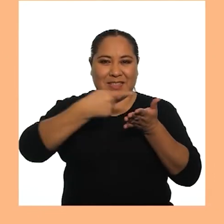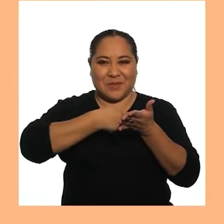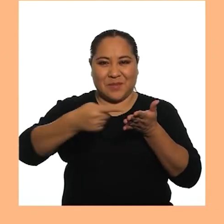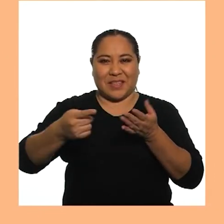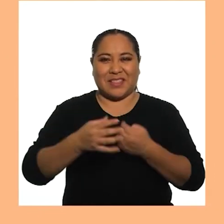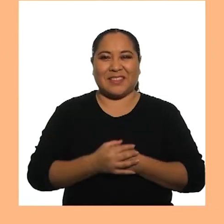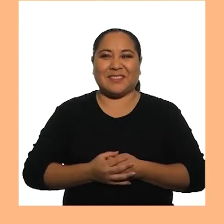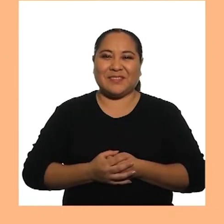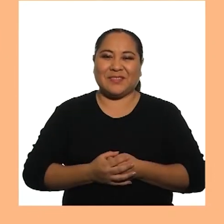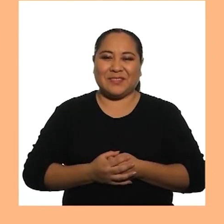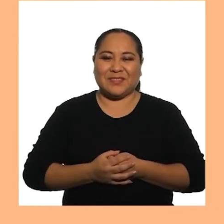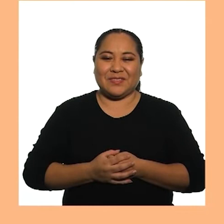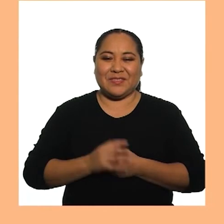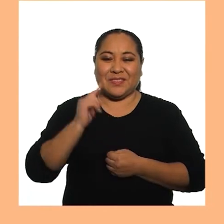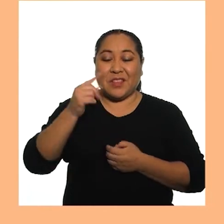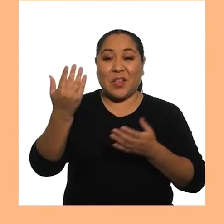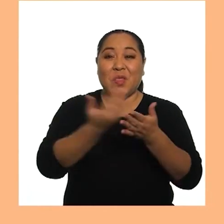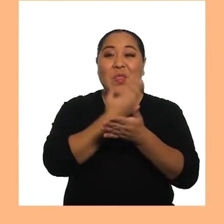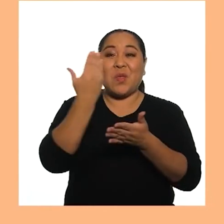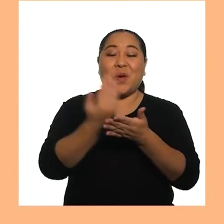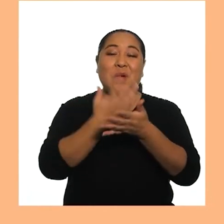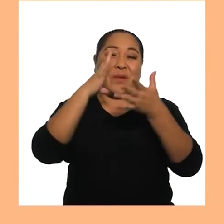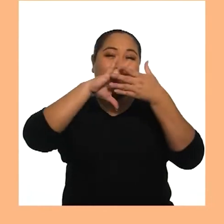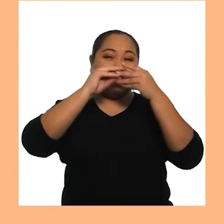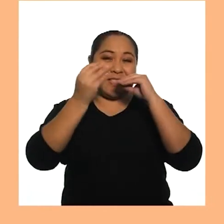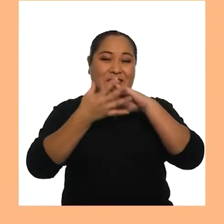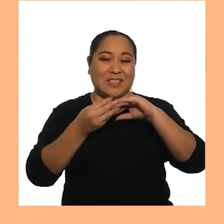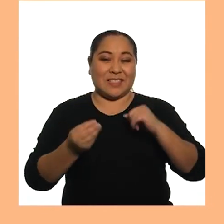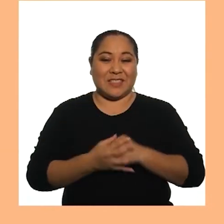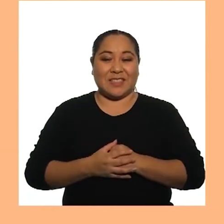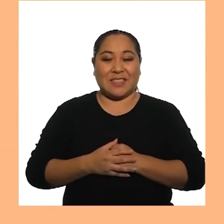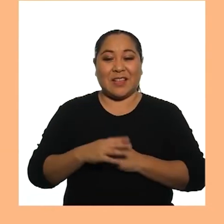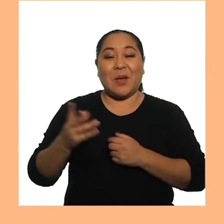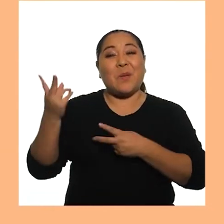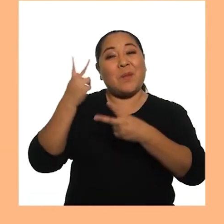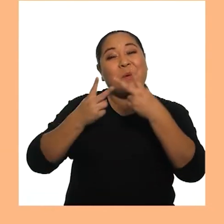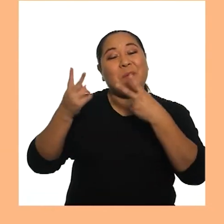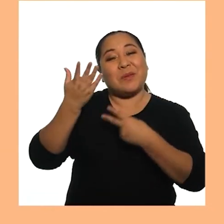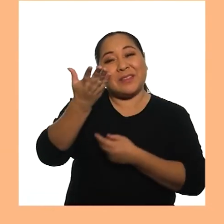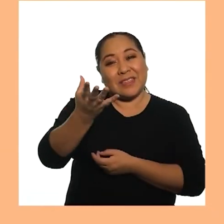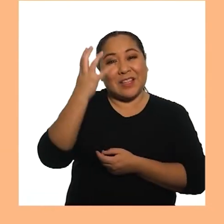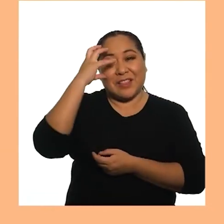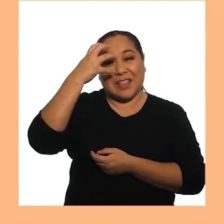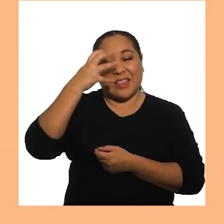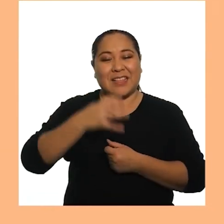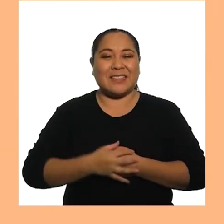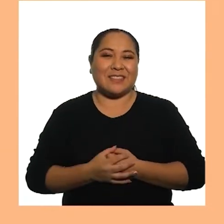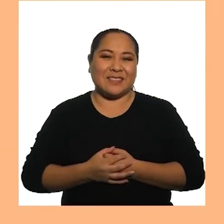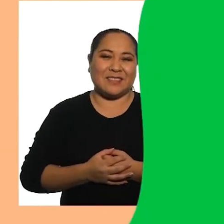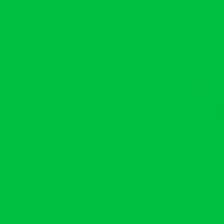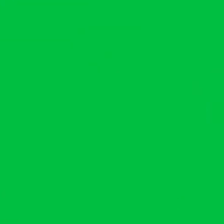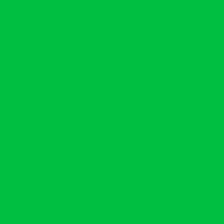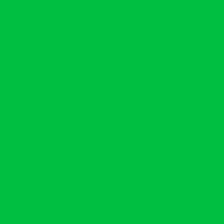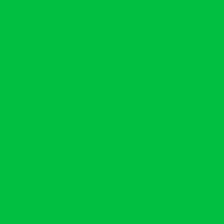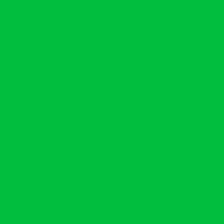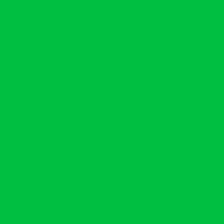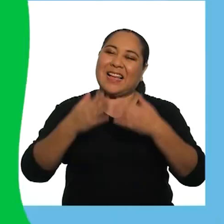Semana Con una nueva historia Volvemos Gracias